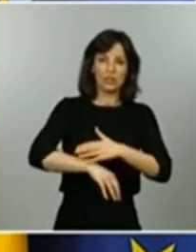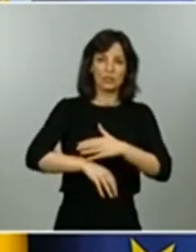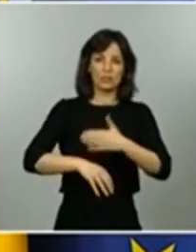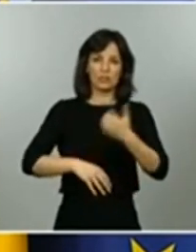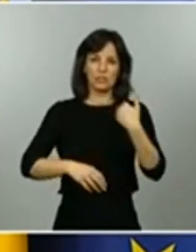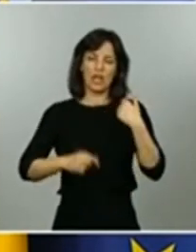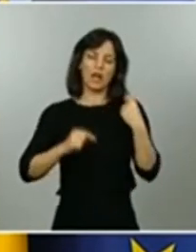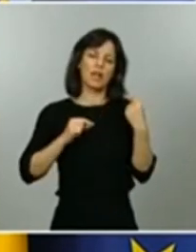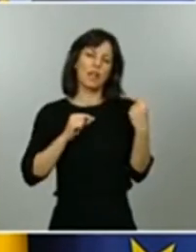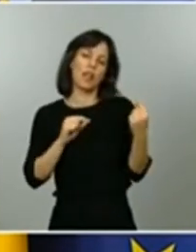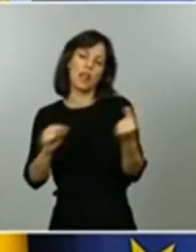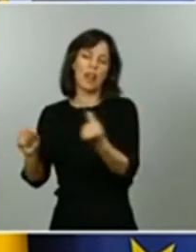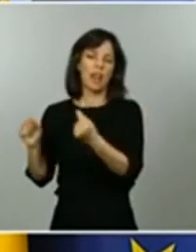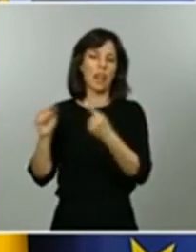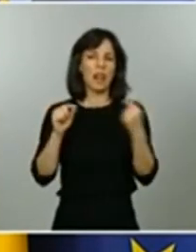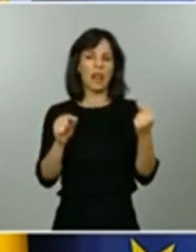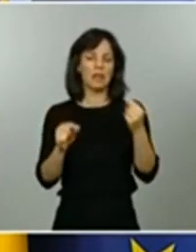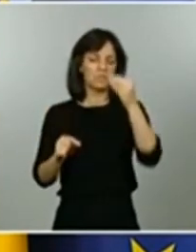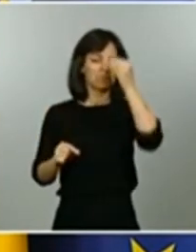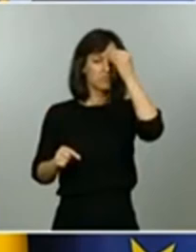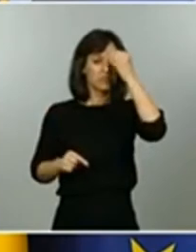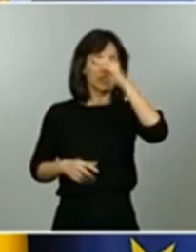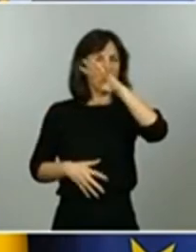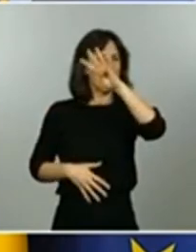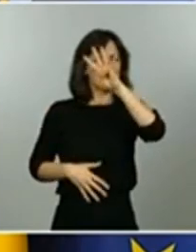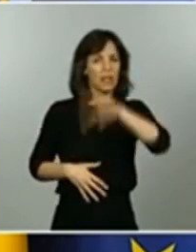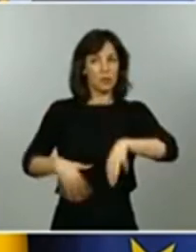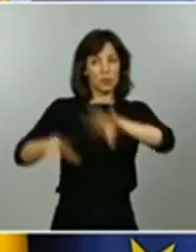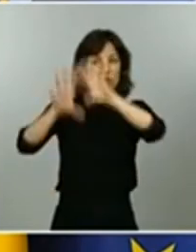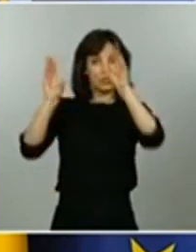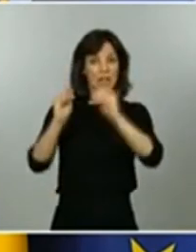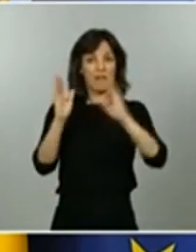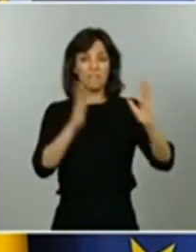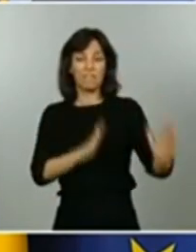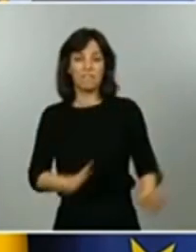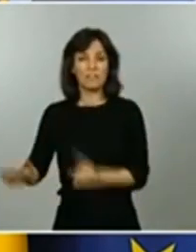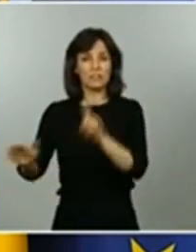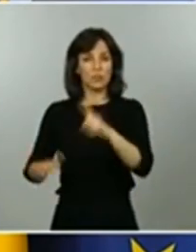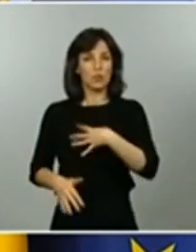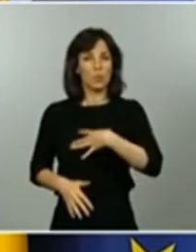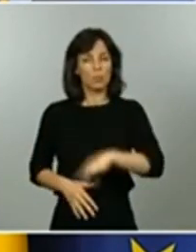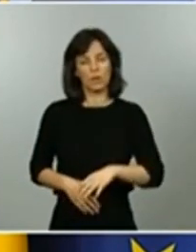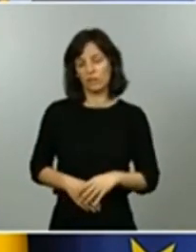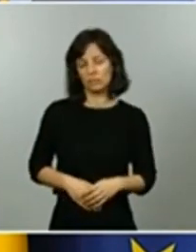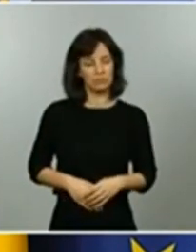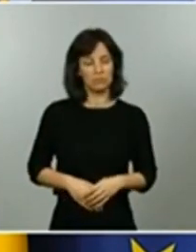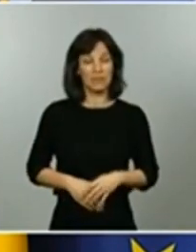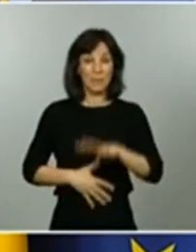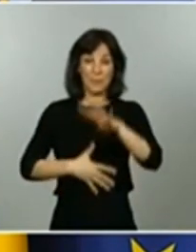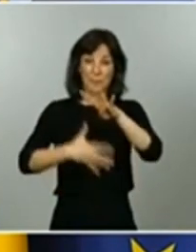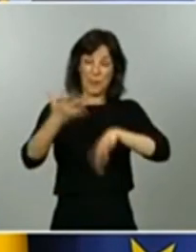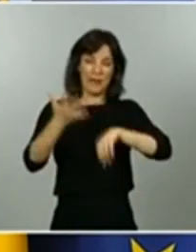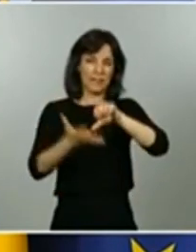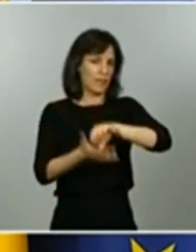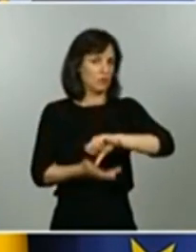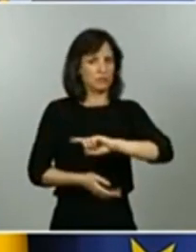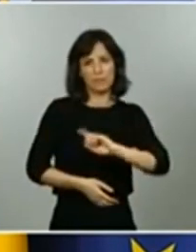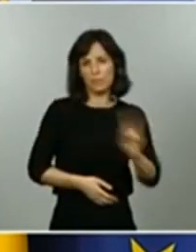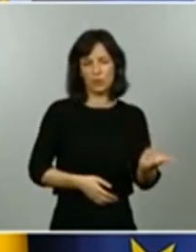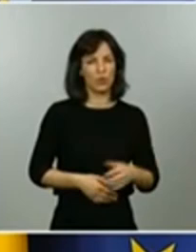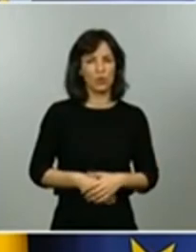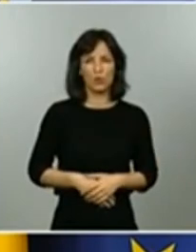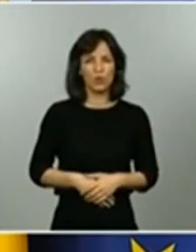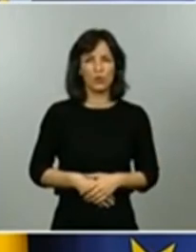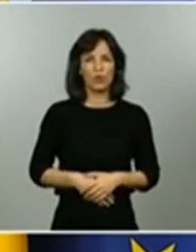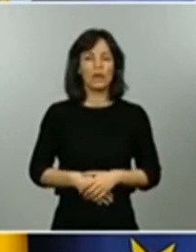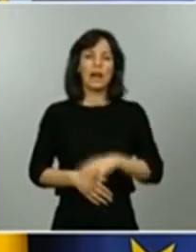consideramos que Cataluña en su conjunto pudiera pasar y en particular Barcelona pasa una parte del territorio no